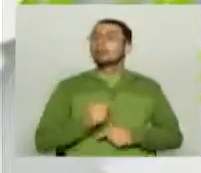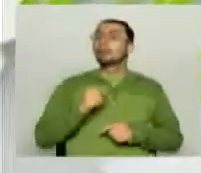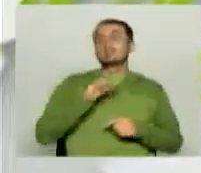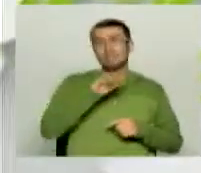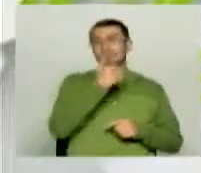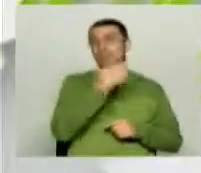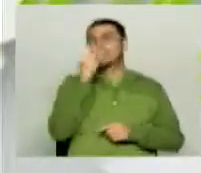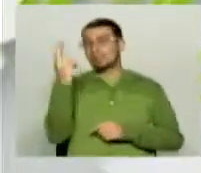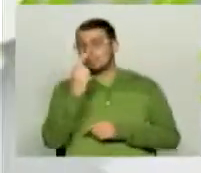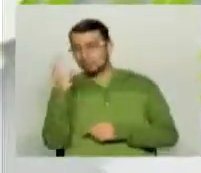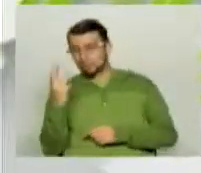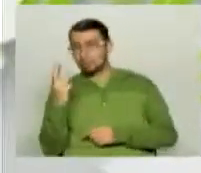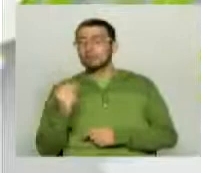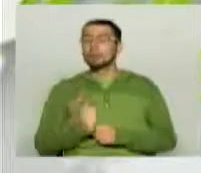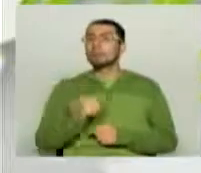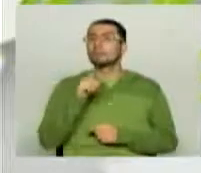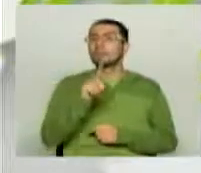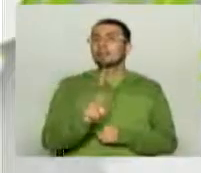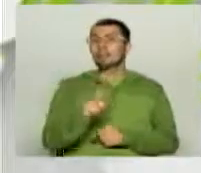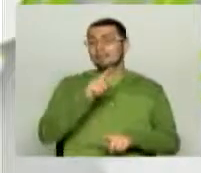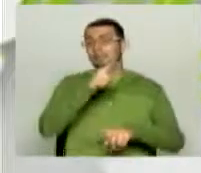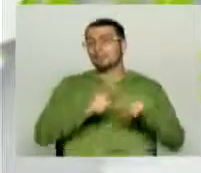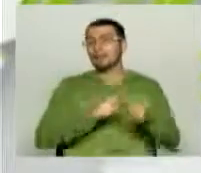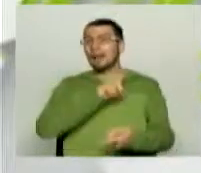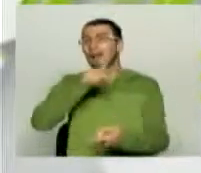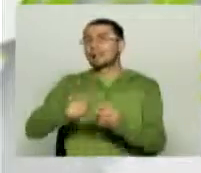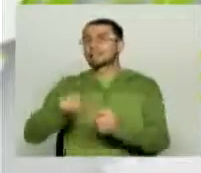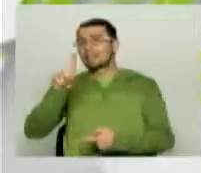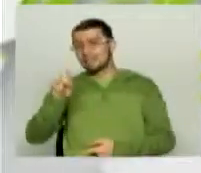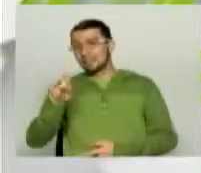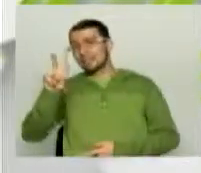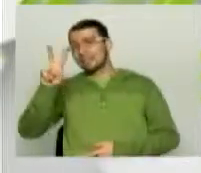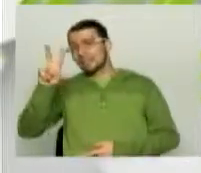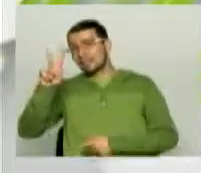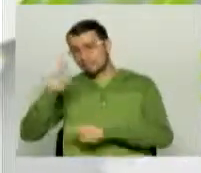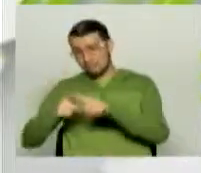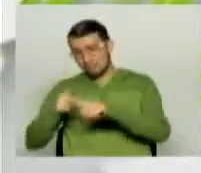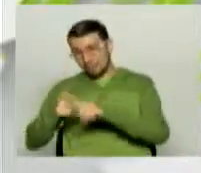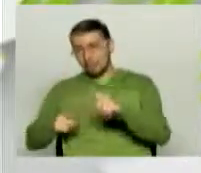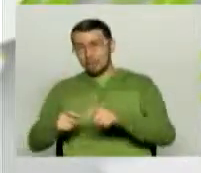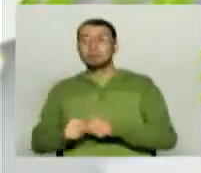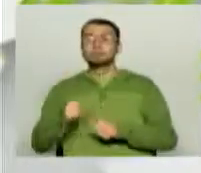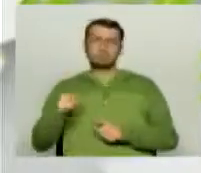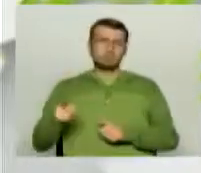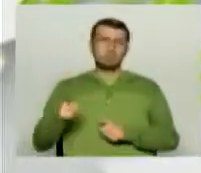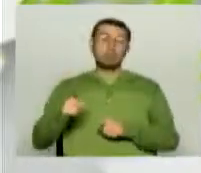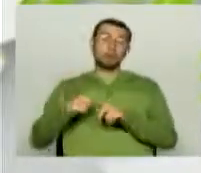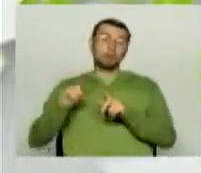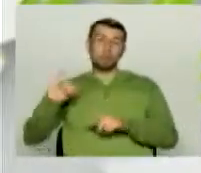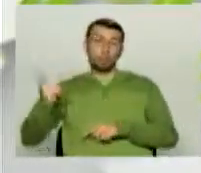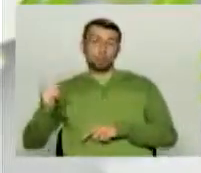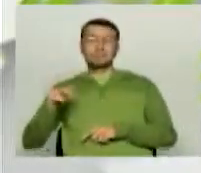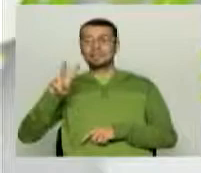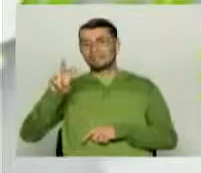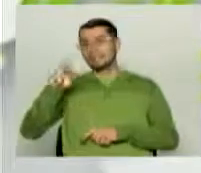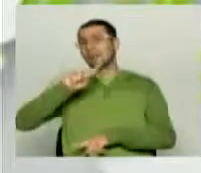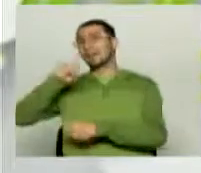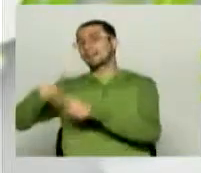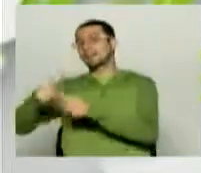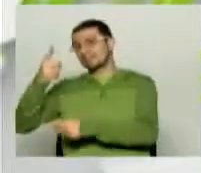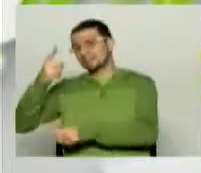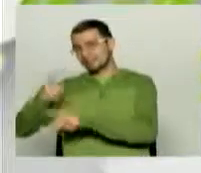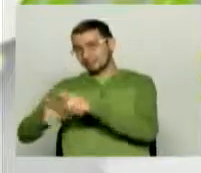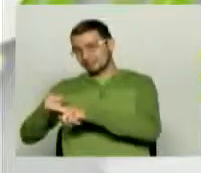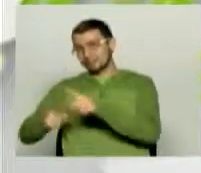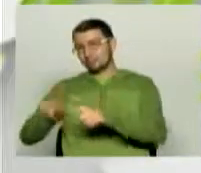a siete y media, excepto los días jueves, que ahí tendremos nuevamente la franja de un café con buenos días. Y a las diez de la noche hay otro